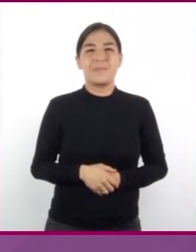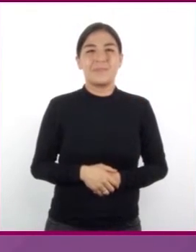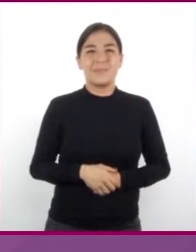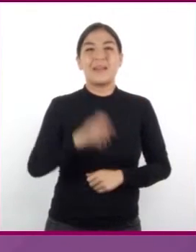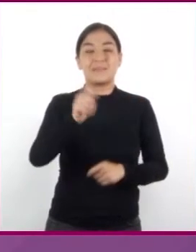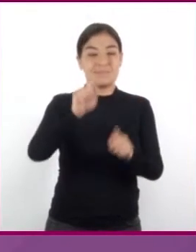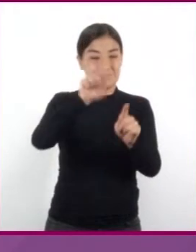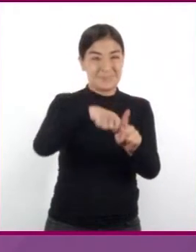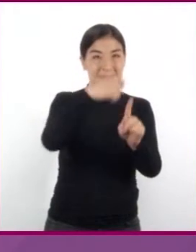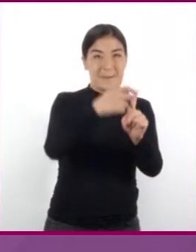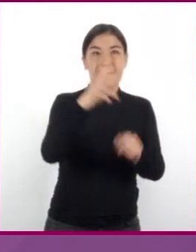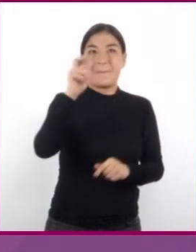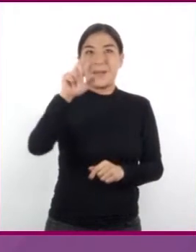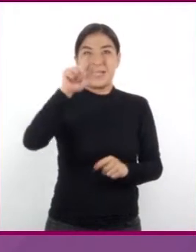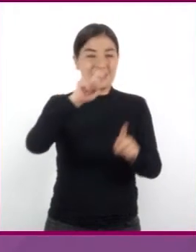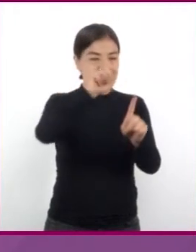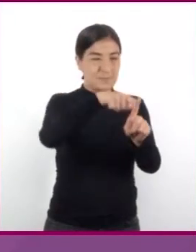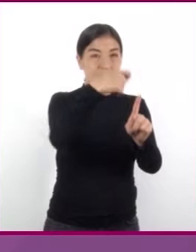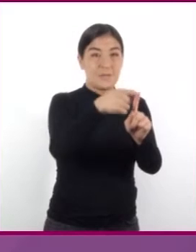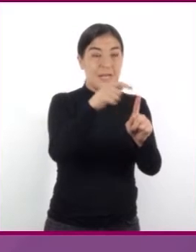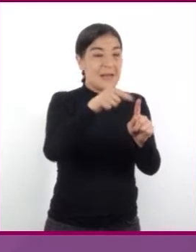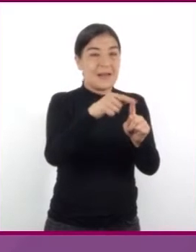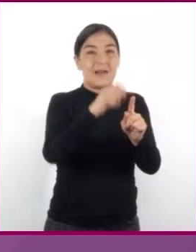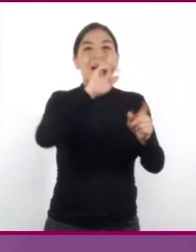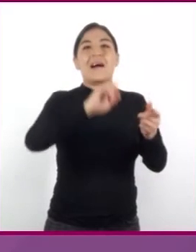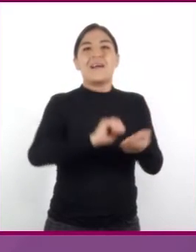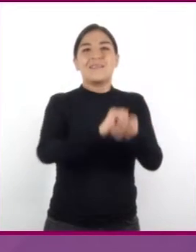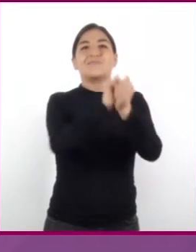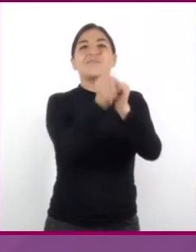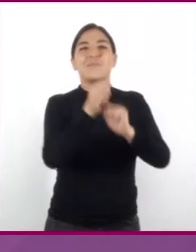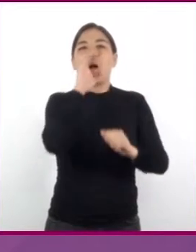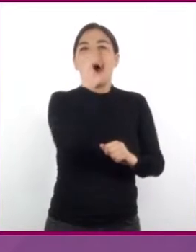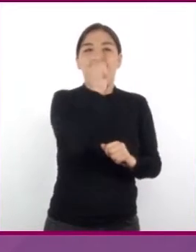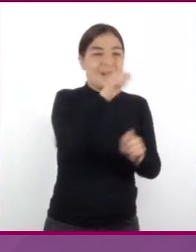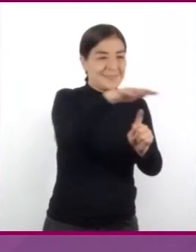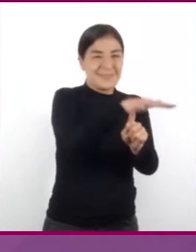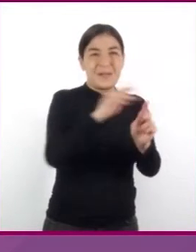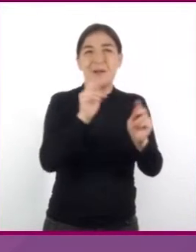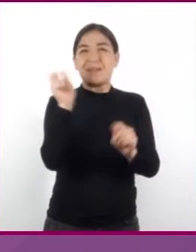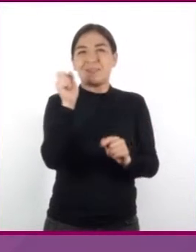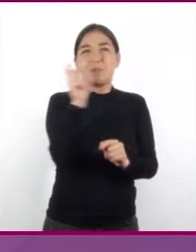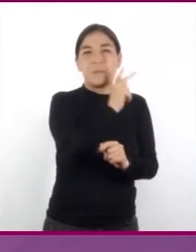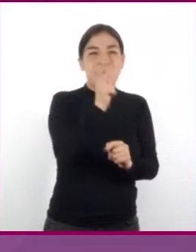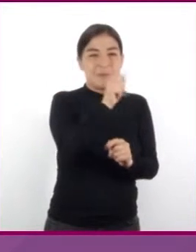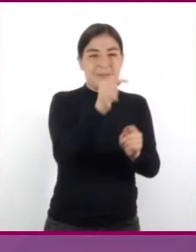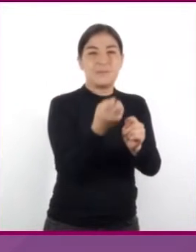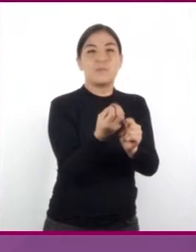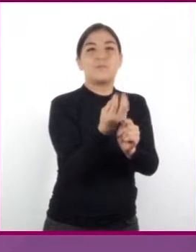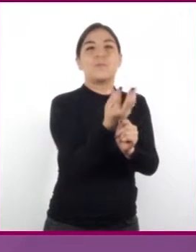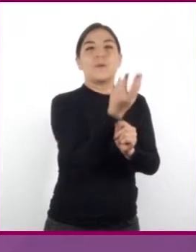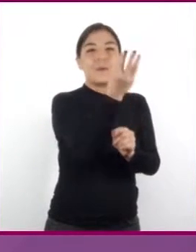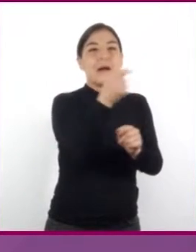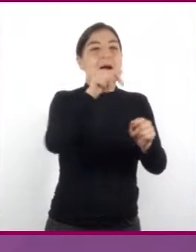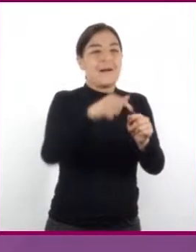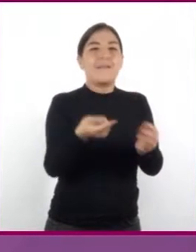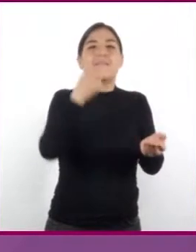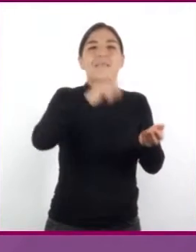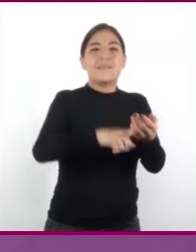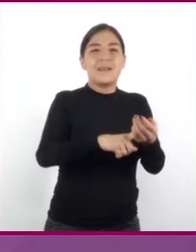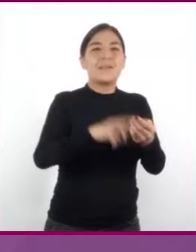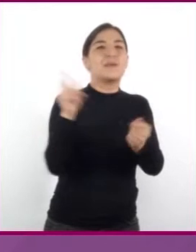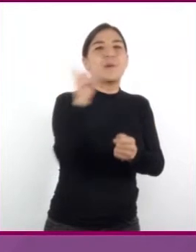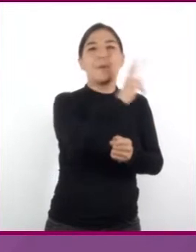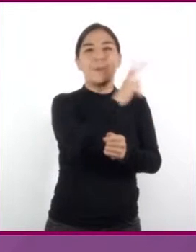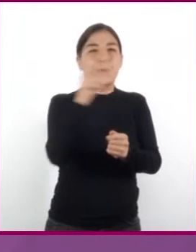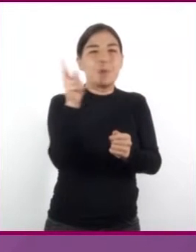de la vela que se quema transfiere calor al aire que está alrededor de la flama. Ese calor se transmite a las capas superiores del